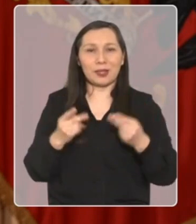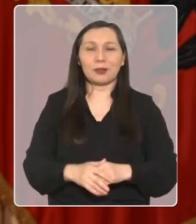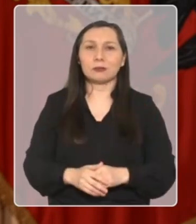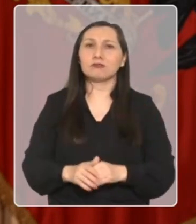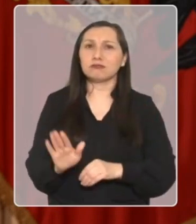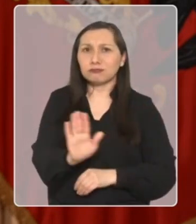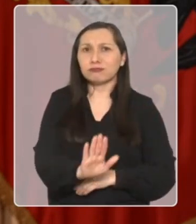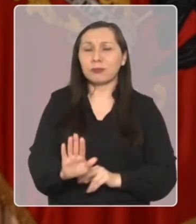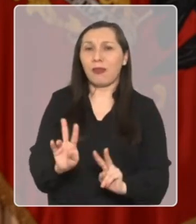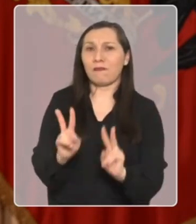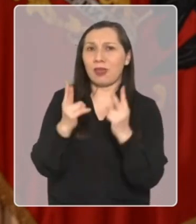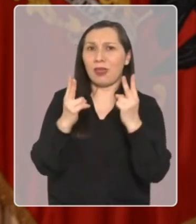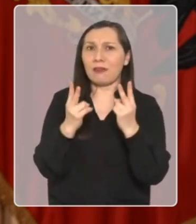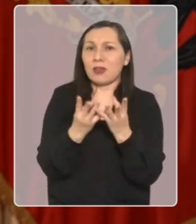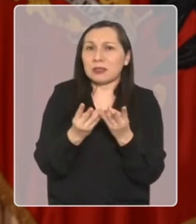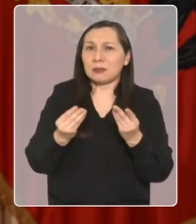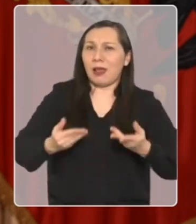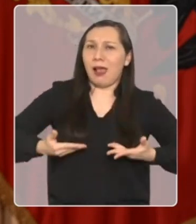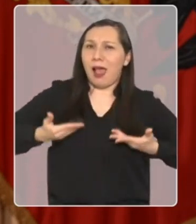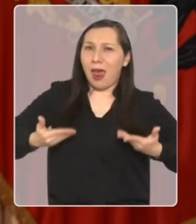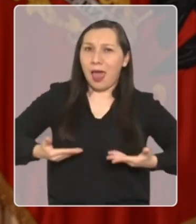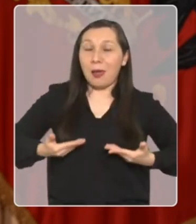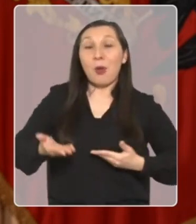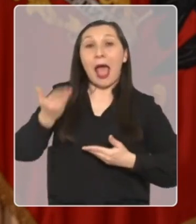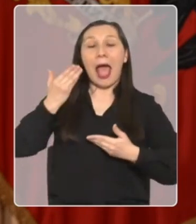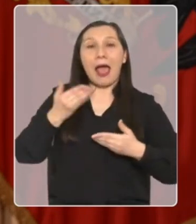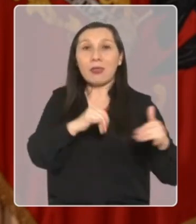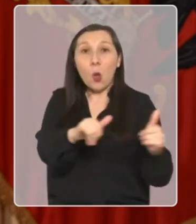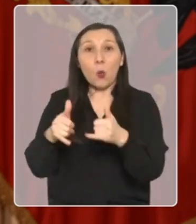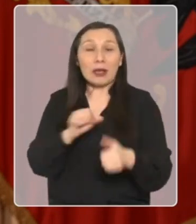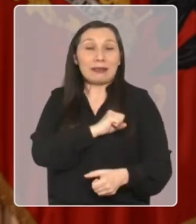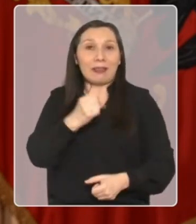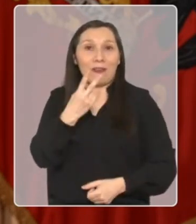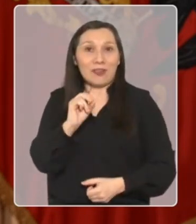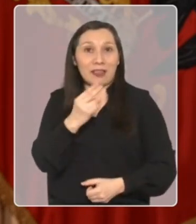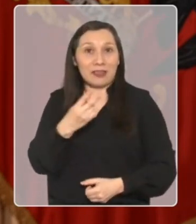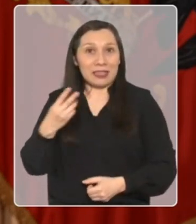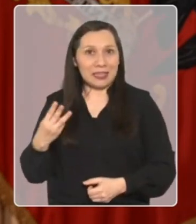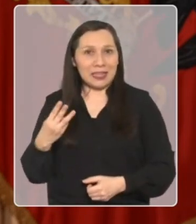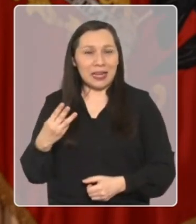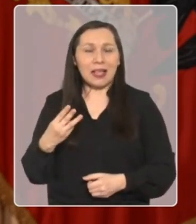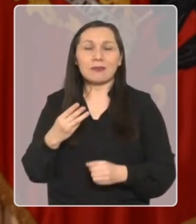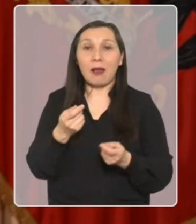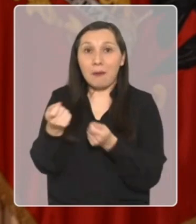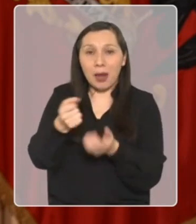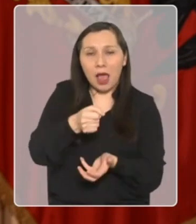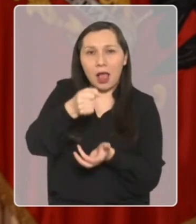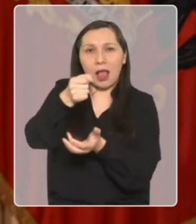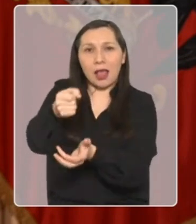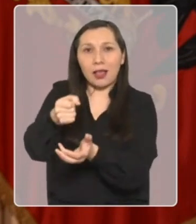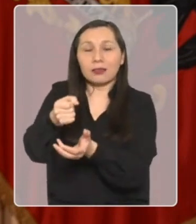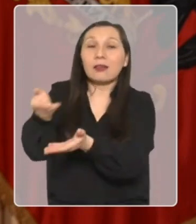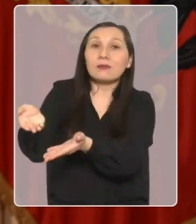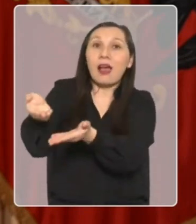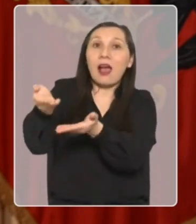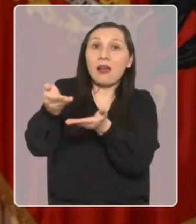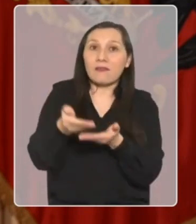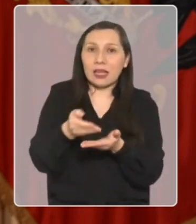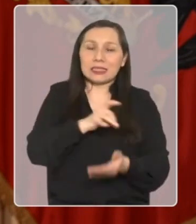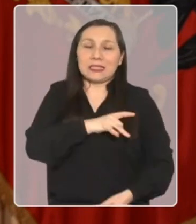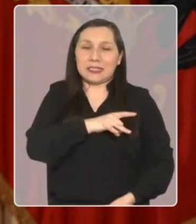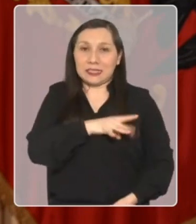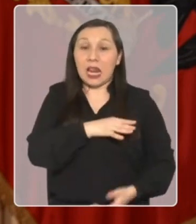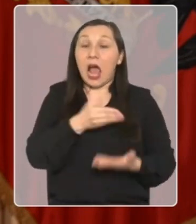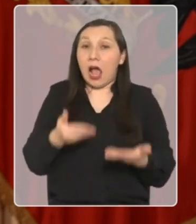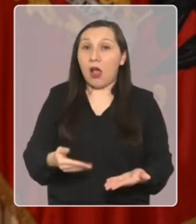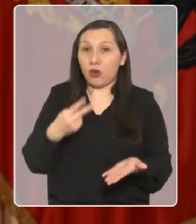públicos. Para mantener vivo ese espíritu entusiasta que vibró con los Juegos Santiago 2023, destinaremos recursos para recibir